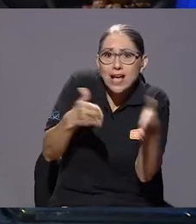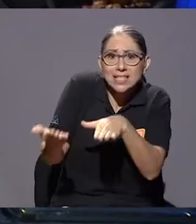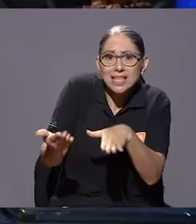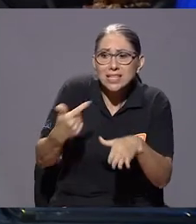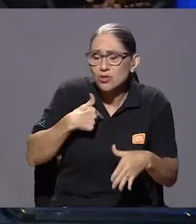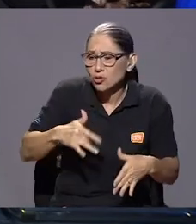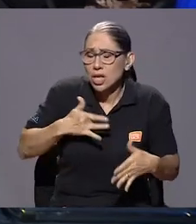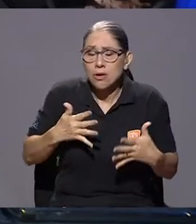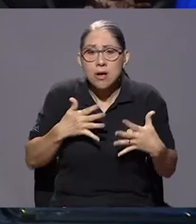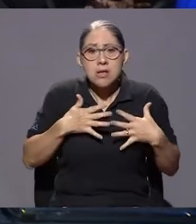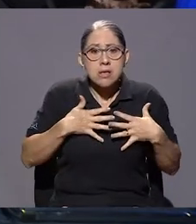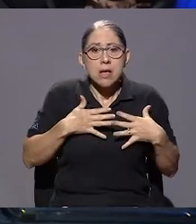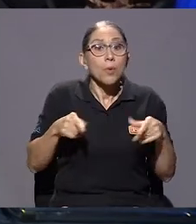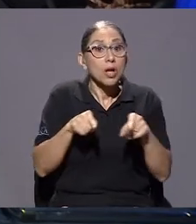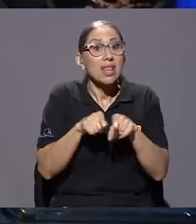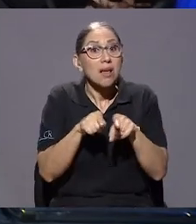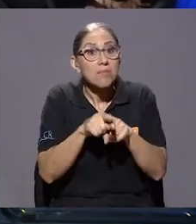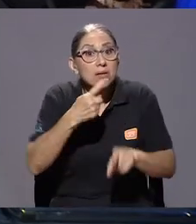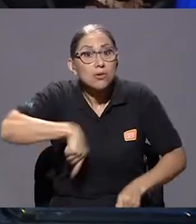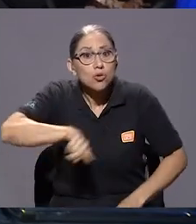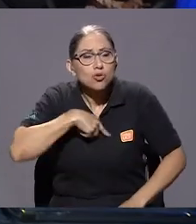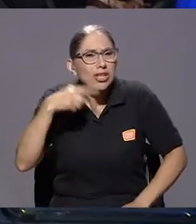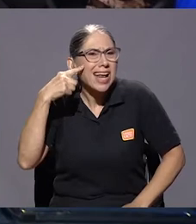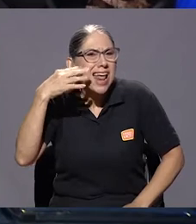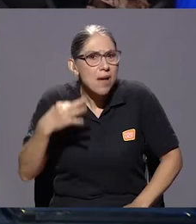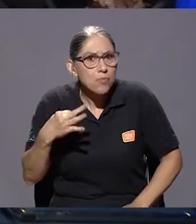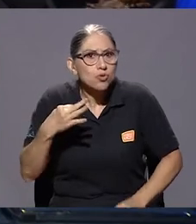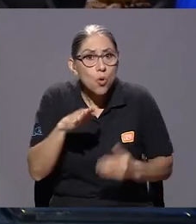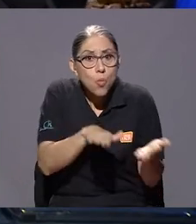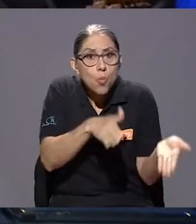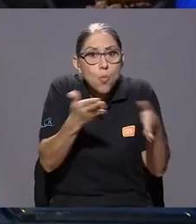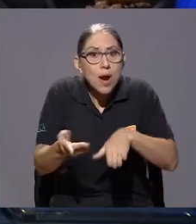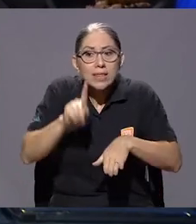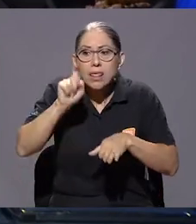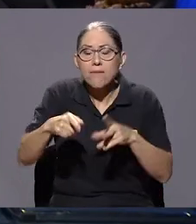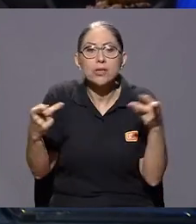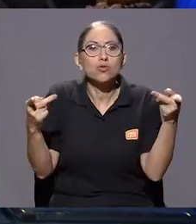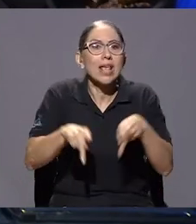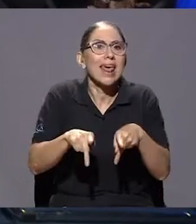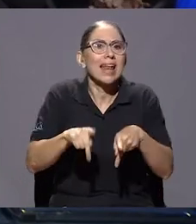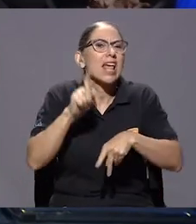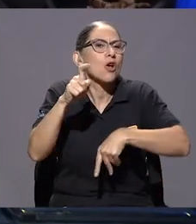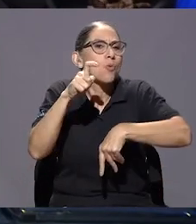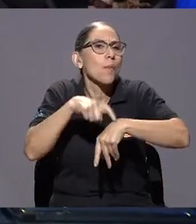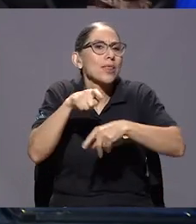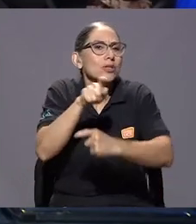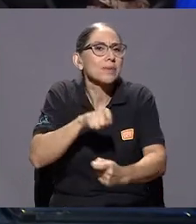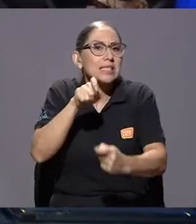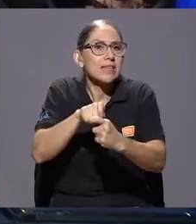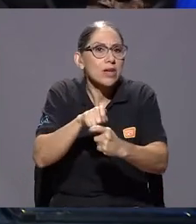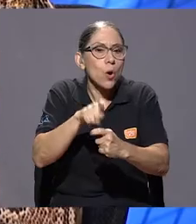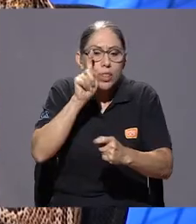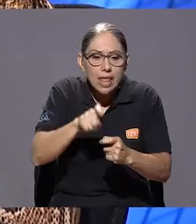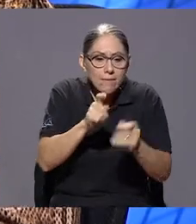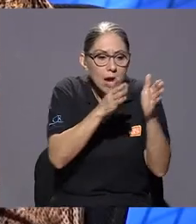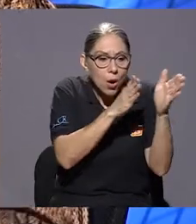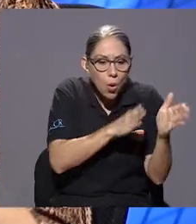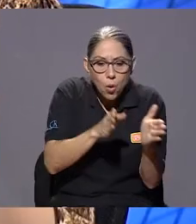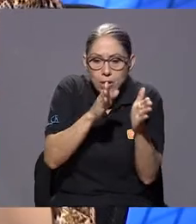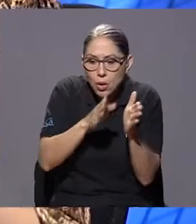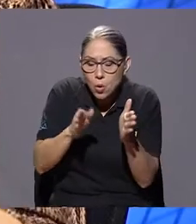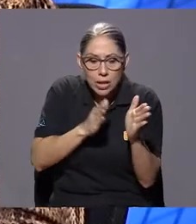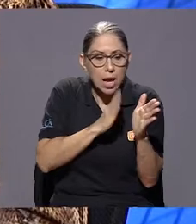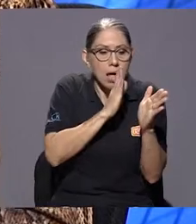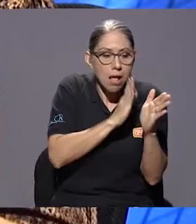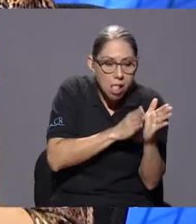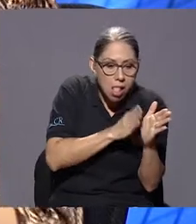Porque también nosotros tenemos pensado que la muerte tiene que pasar en cierto momento. O que la muerte tiene que tener cierto orden. O que las cosas van a pasar.